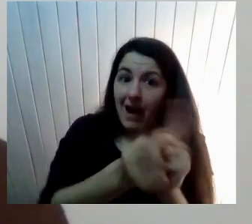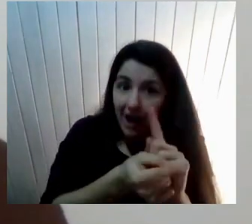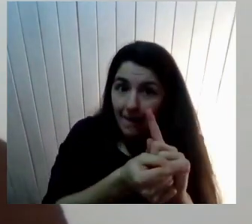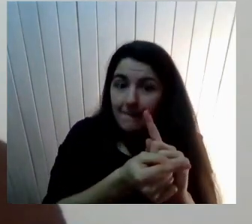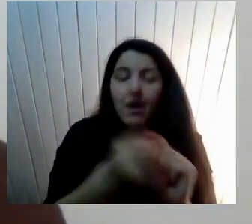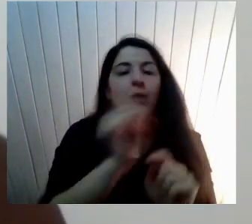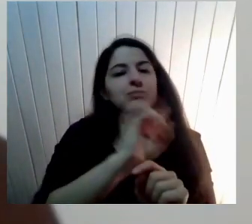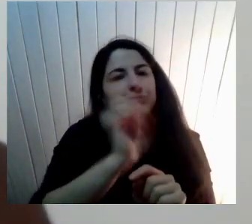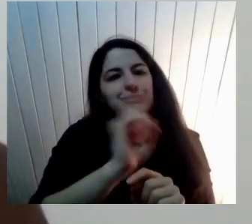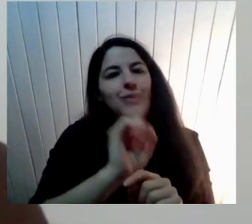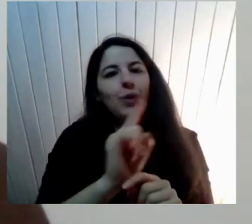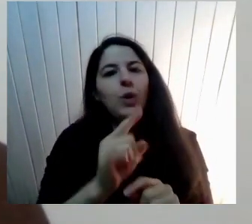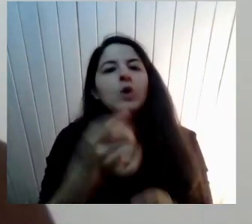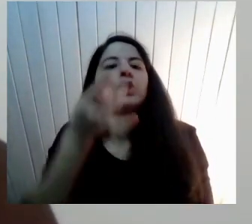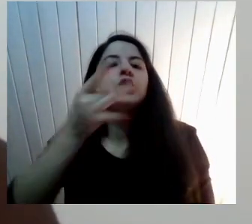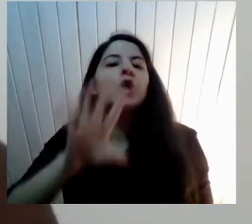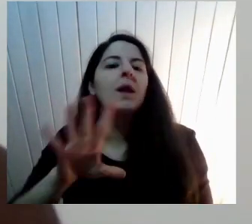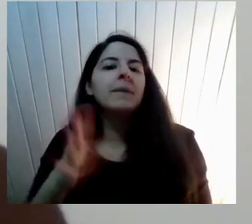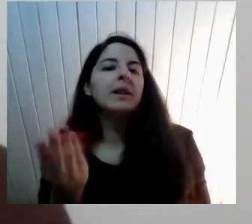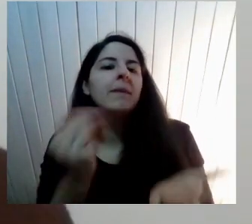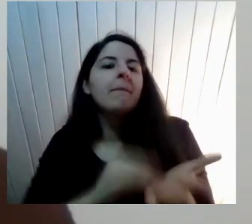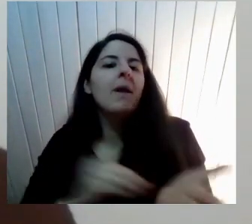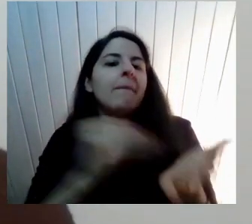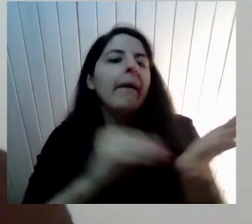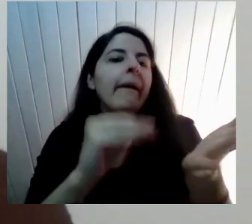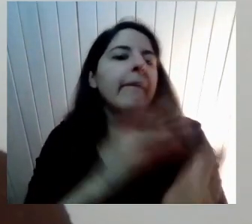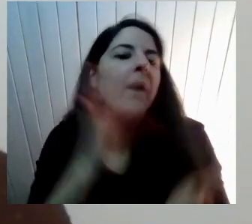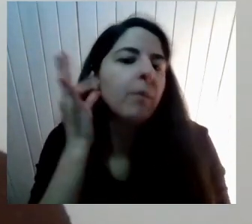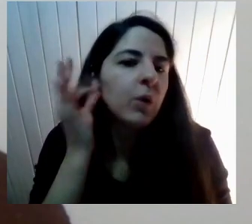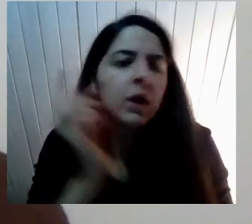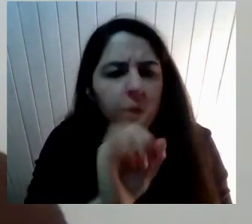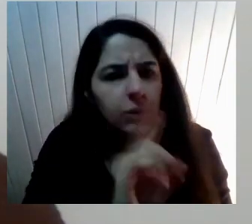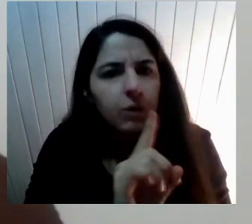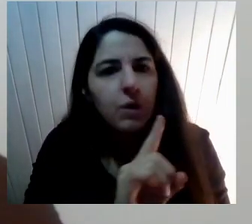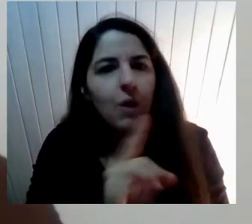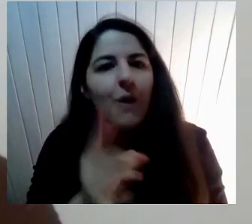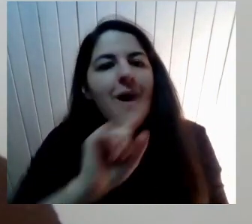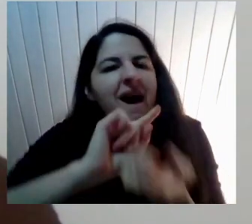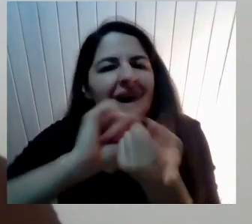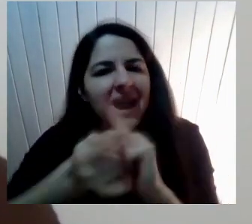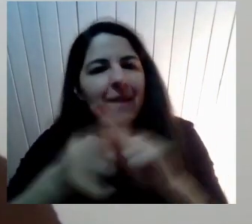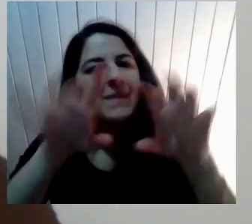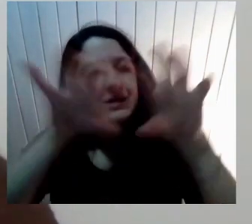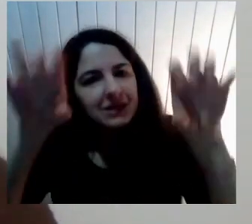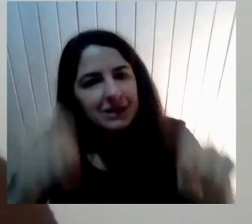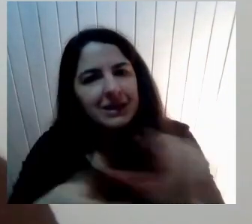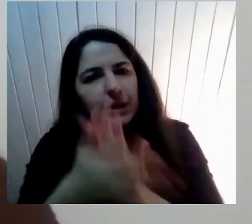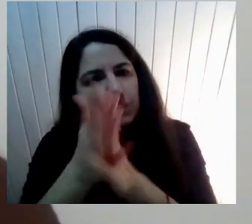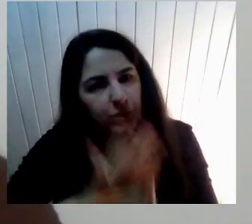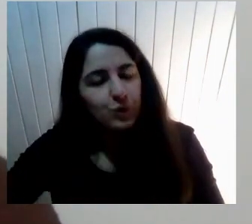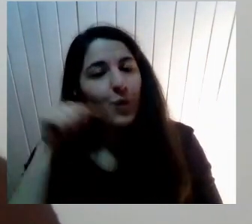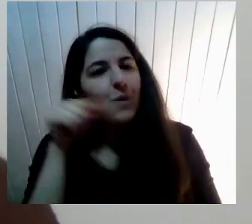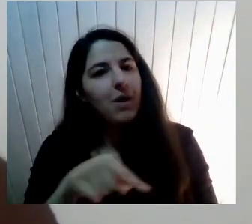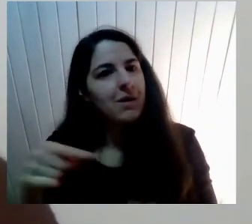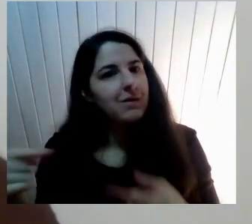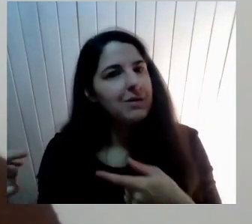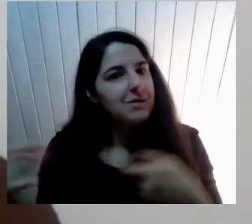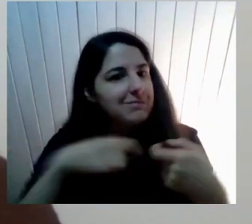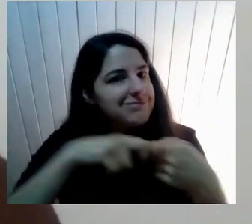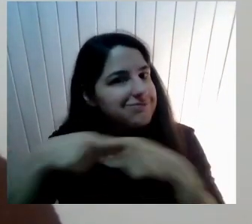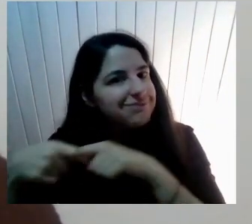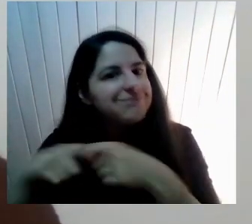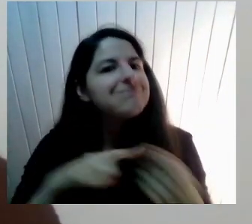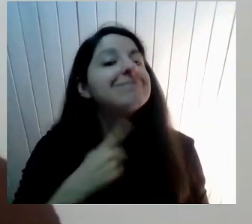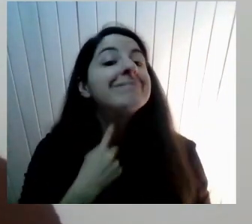integre Más autoras A un programa Si lo que tiene que cambiar Es la educación Estructuralmente Entonces ahí Es un debate Interesante Y